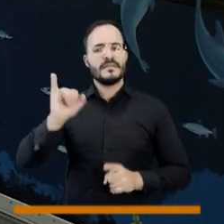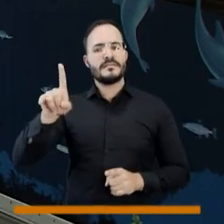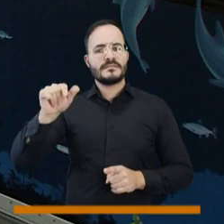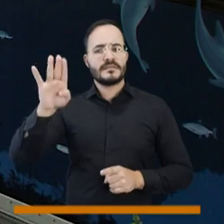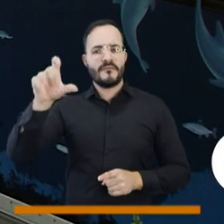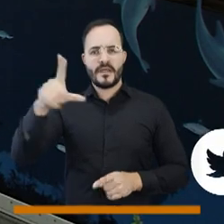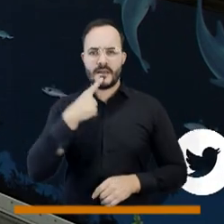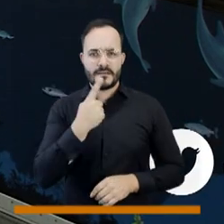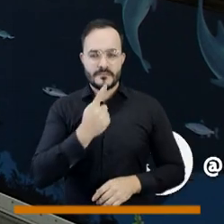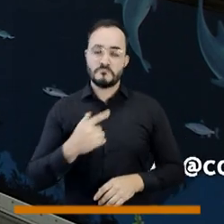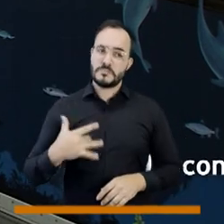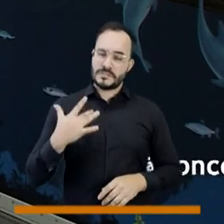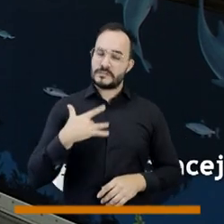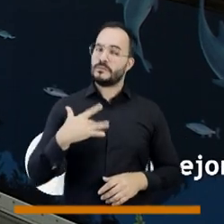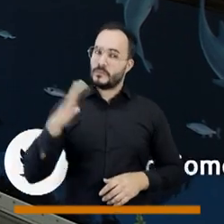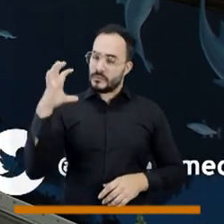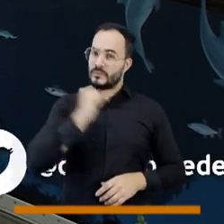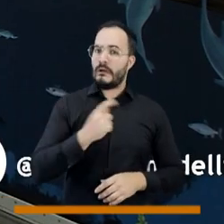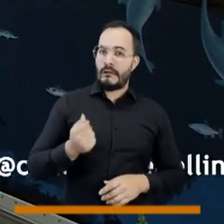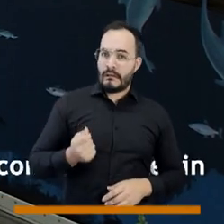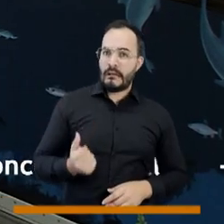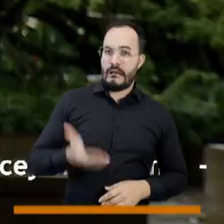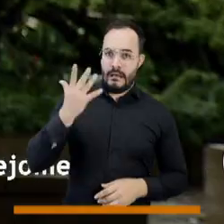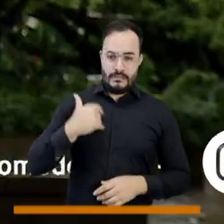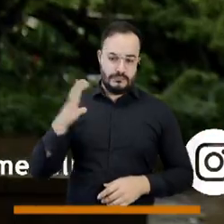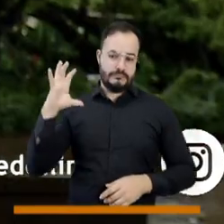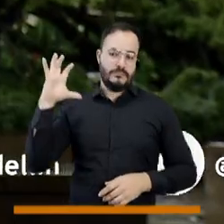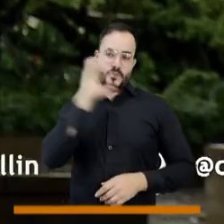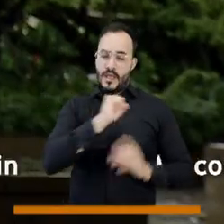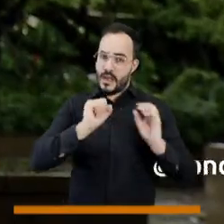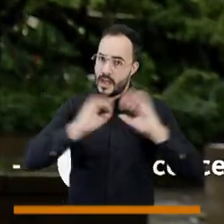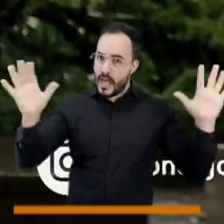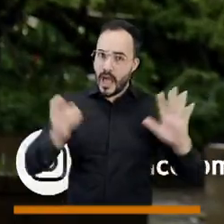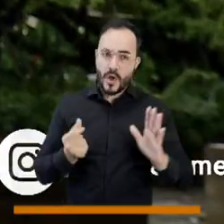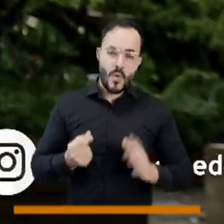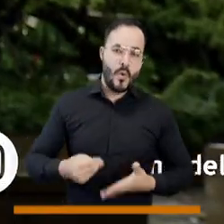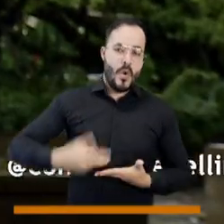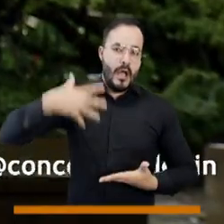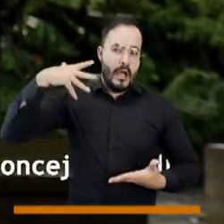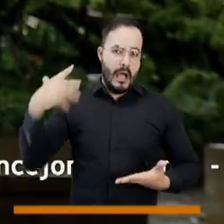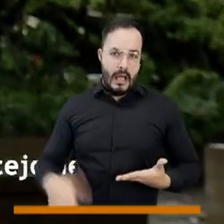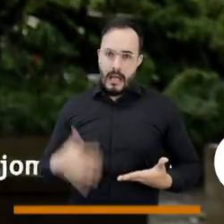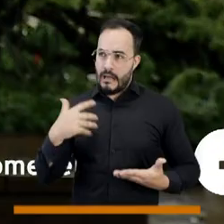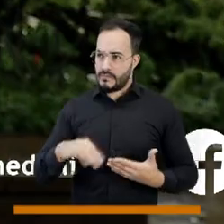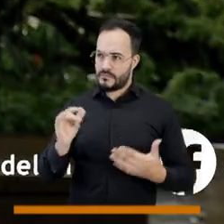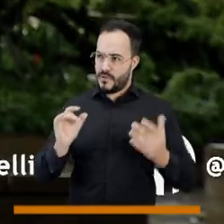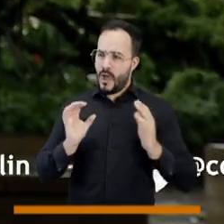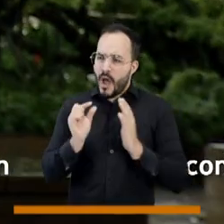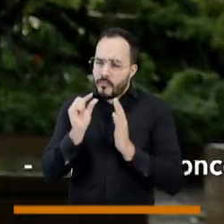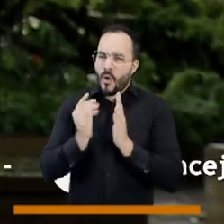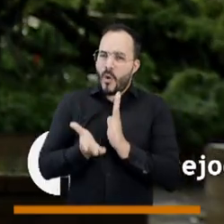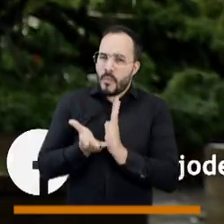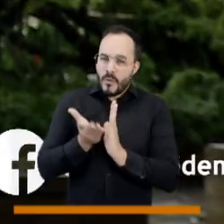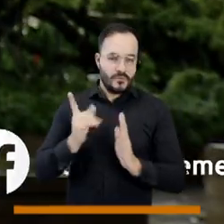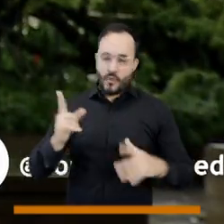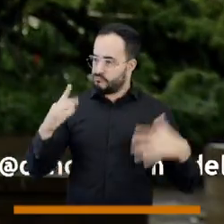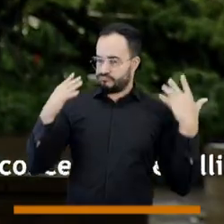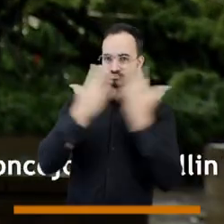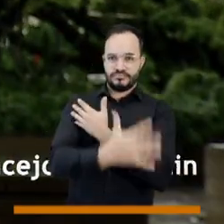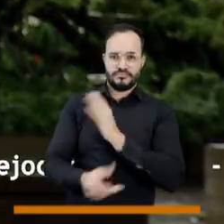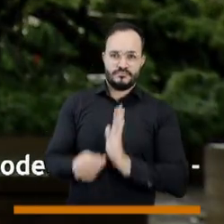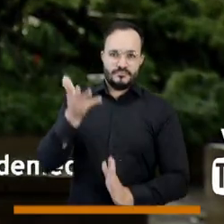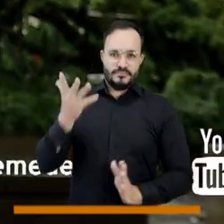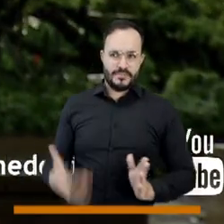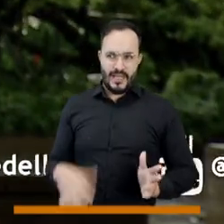televidentes, tenemos aquí a través de las redes sociales, Isabel Herrera nos dice, se ha sentido mucho el aumento del precio de los servicios públicos,